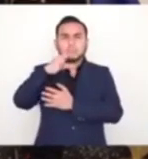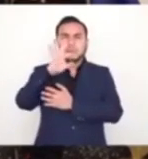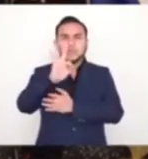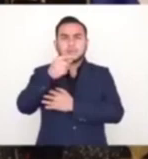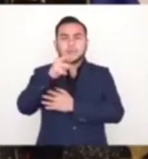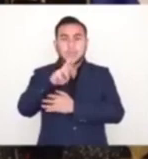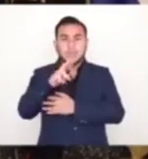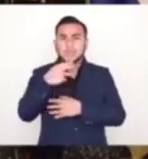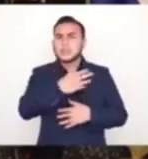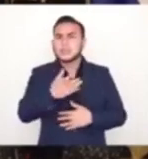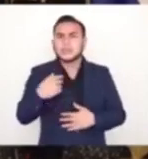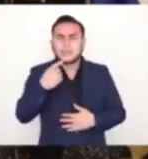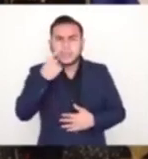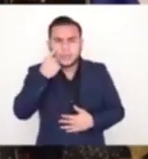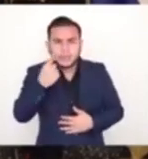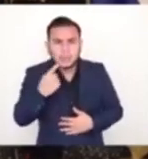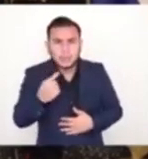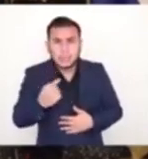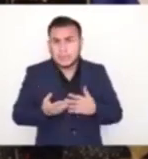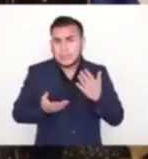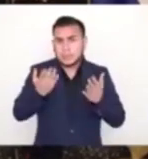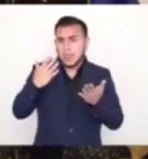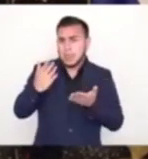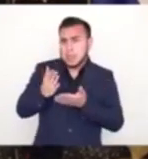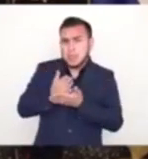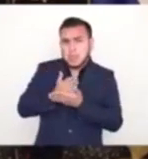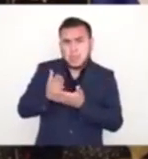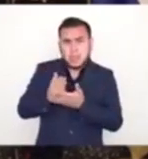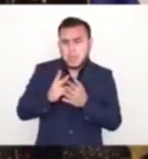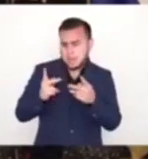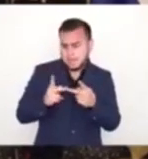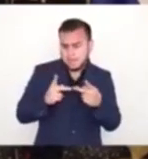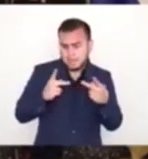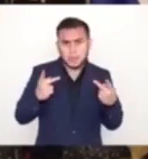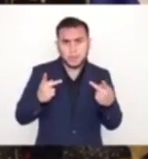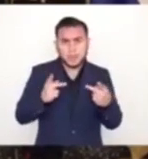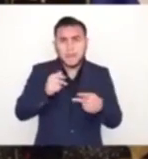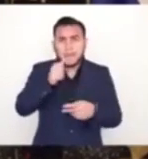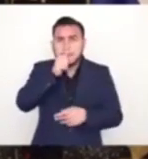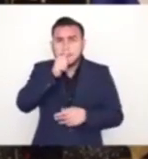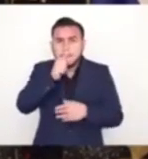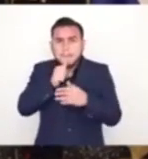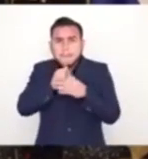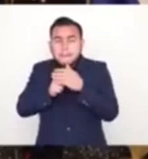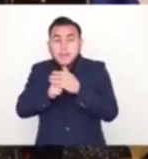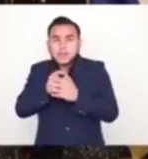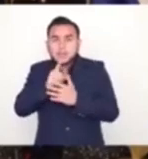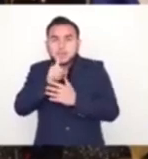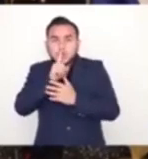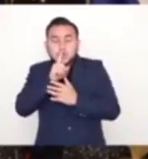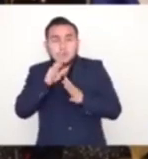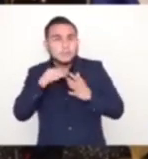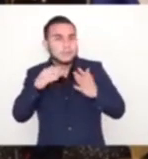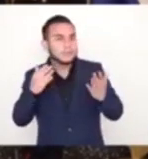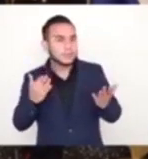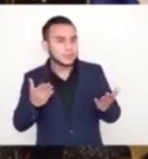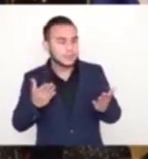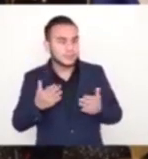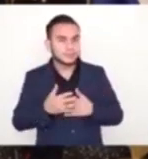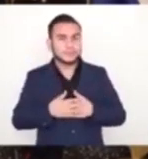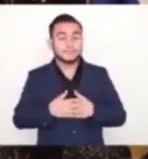un medio de comunicación, extrañamente no ha sido reportado por ninguno de los periódicos, como dicen ellos, de los periodistas incómodos.